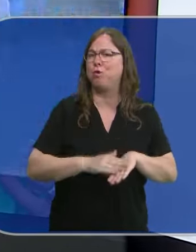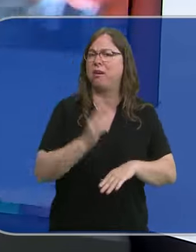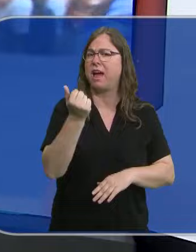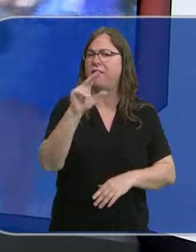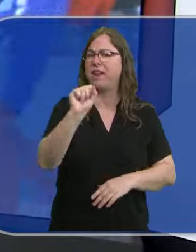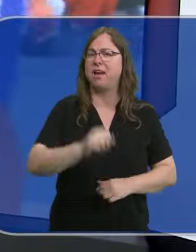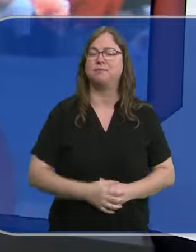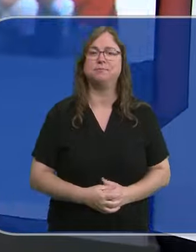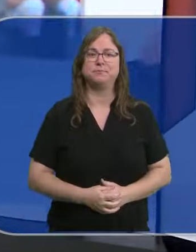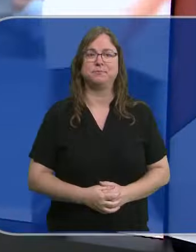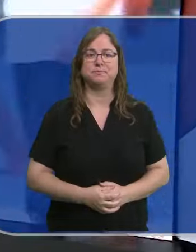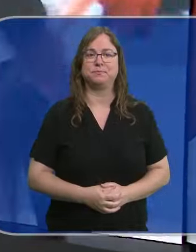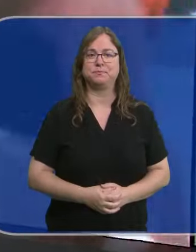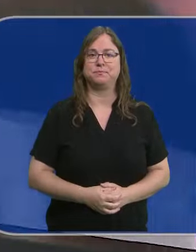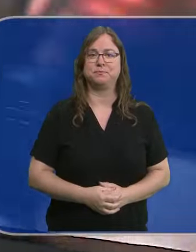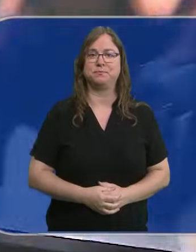Andrea Alterarrea.